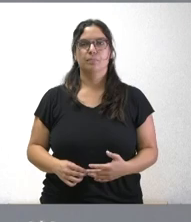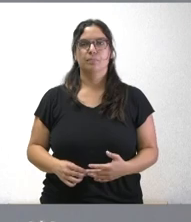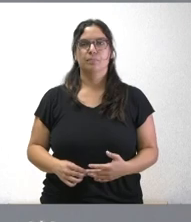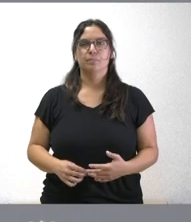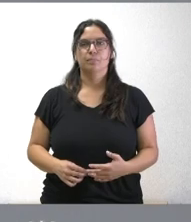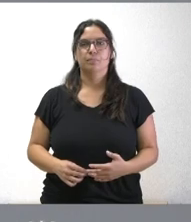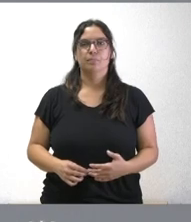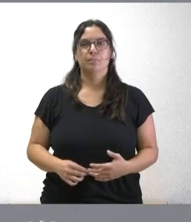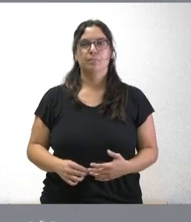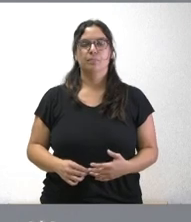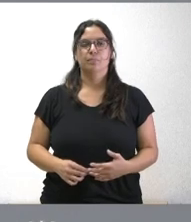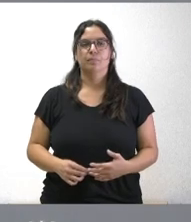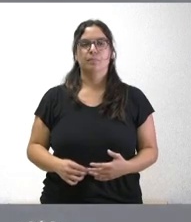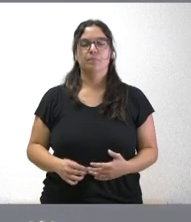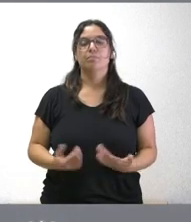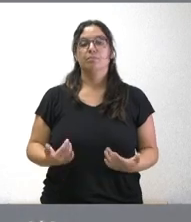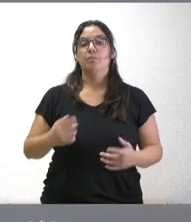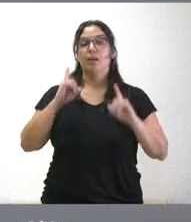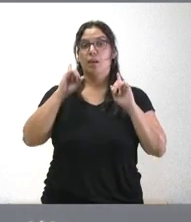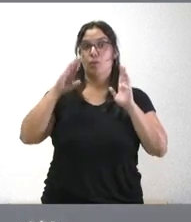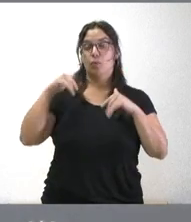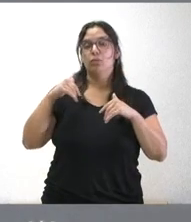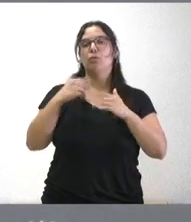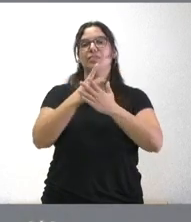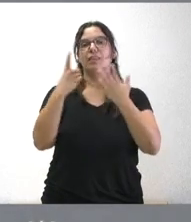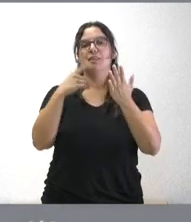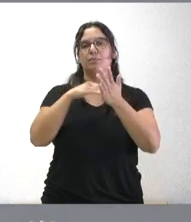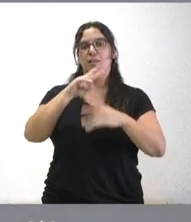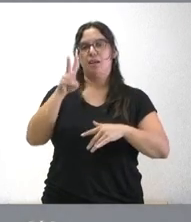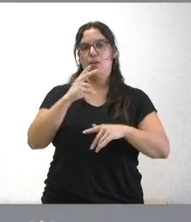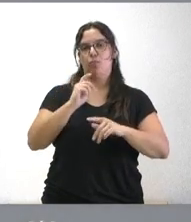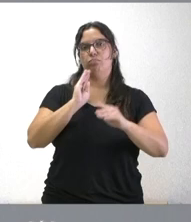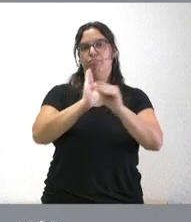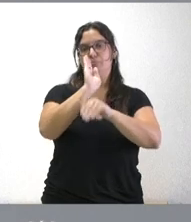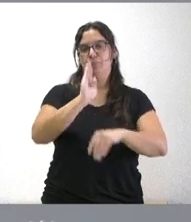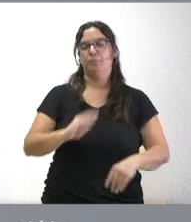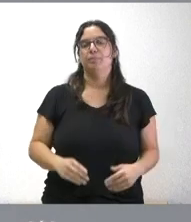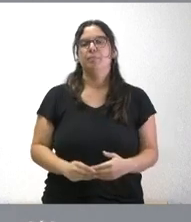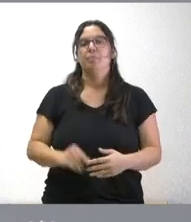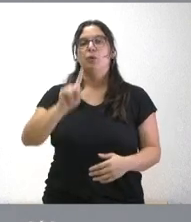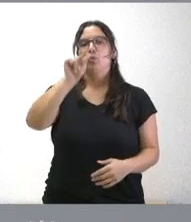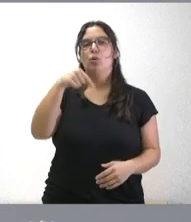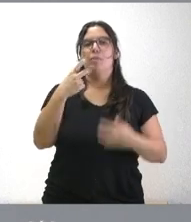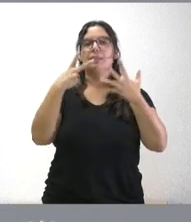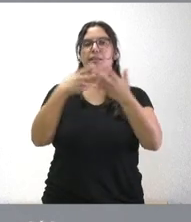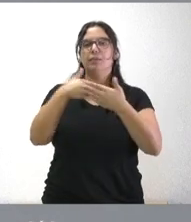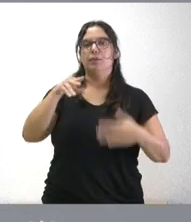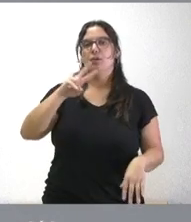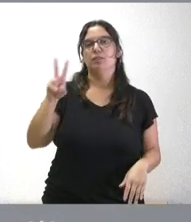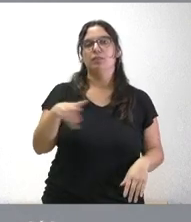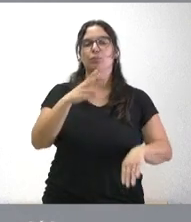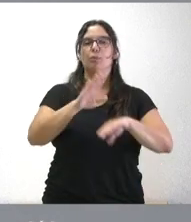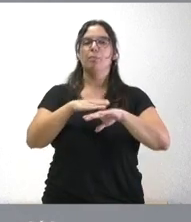En este último caso, con una ayuda de 16.000 euros. Se destinan 1,7 millones de euros para